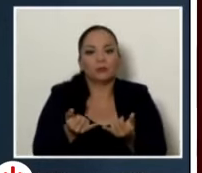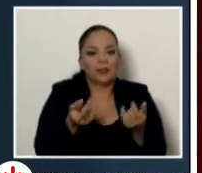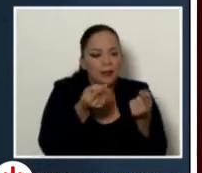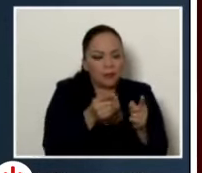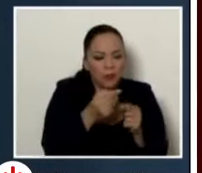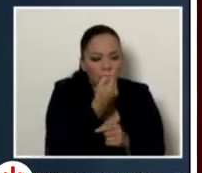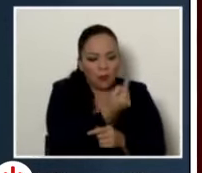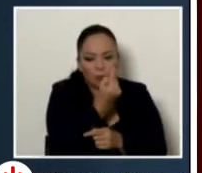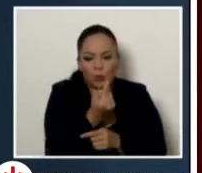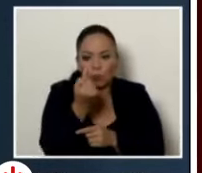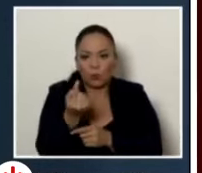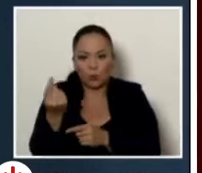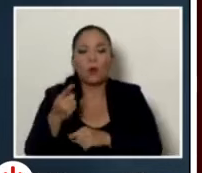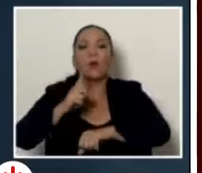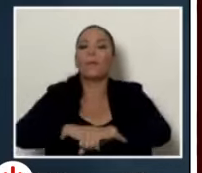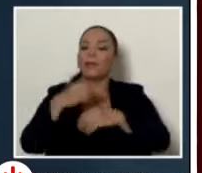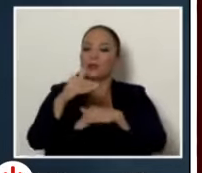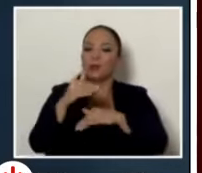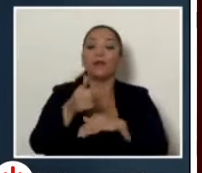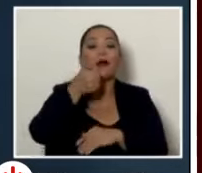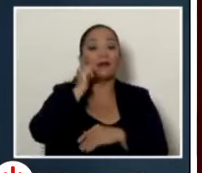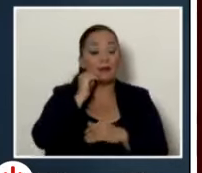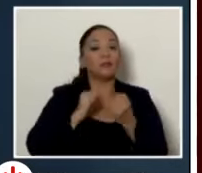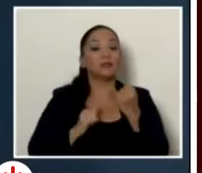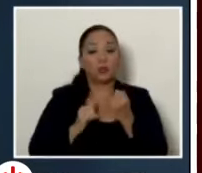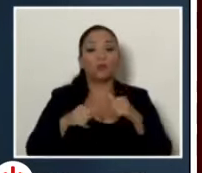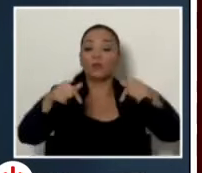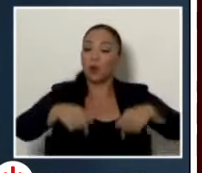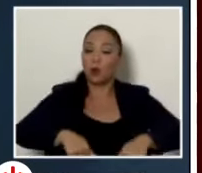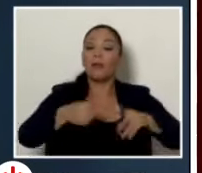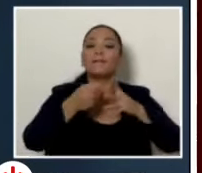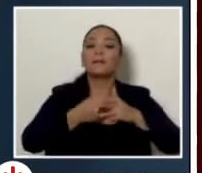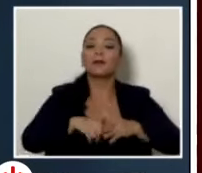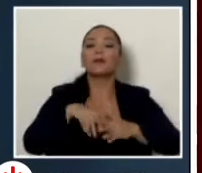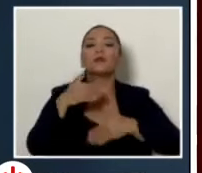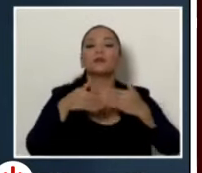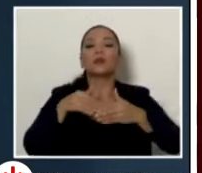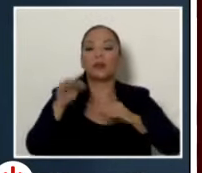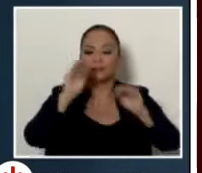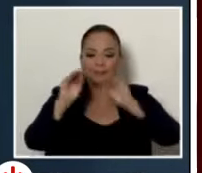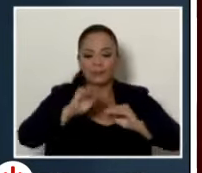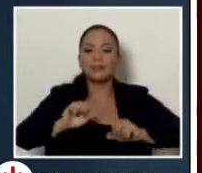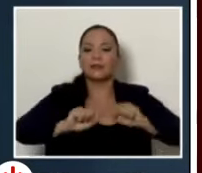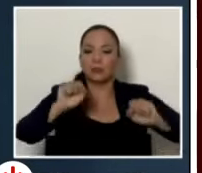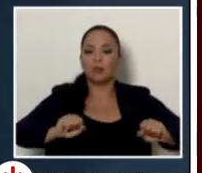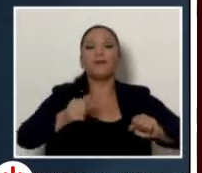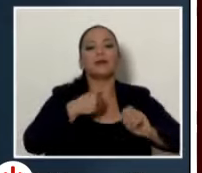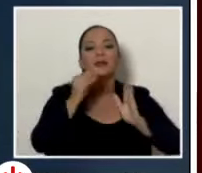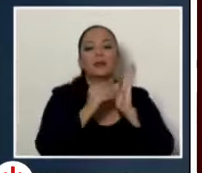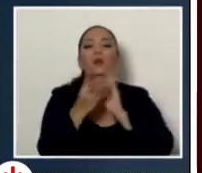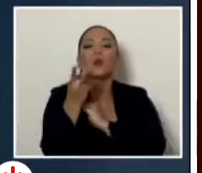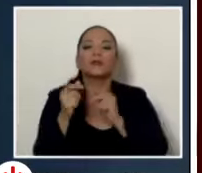estos con un plazo ese plazo venció ayer hoy vamos a comenzar el proceso de sistematización para tener el dato de